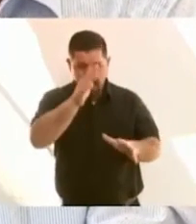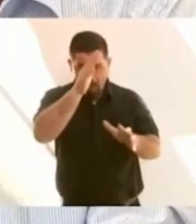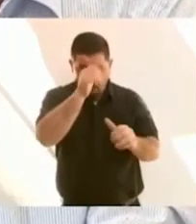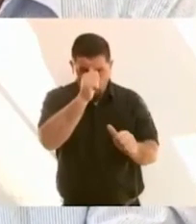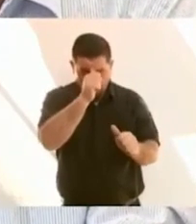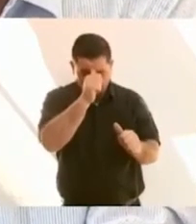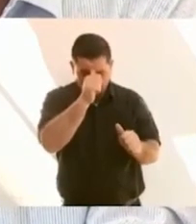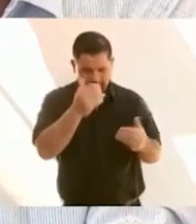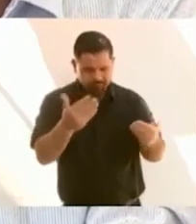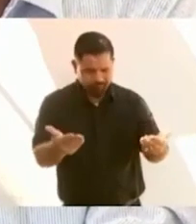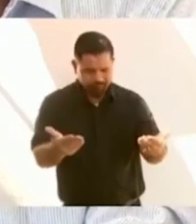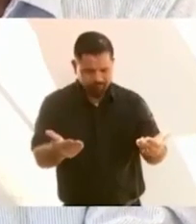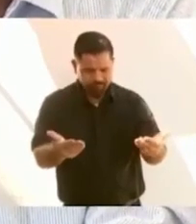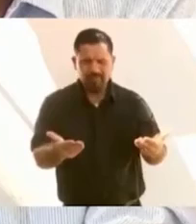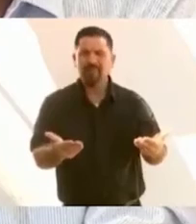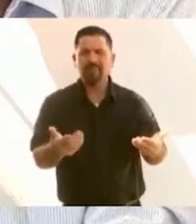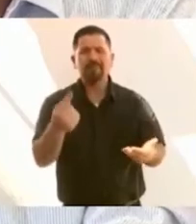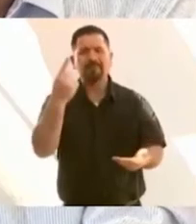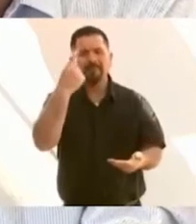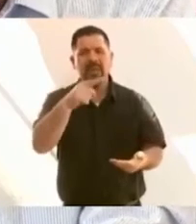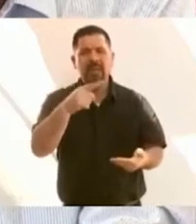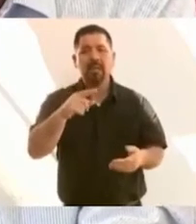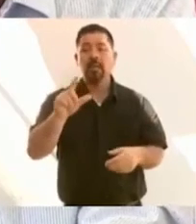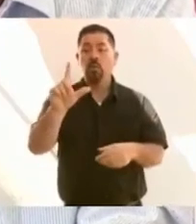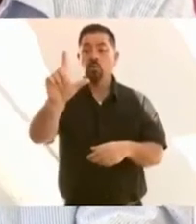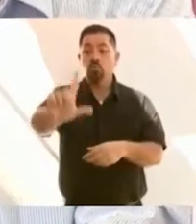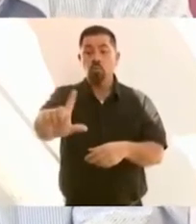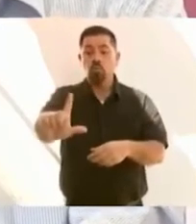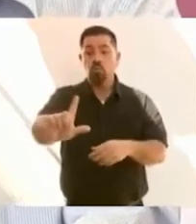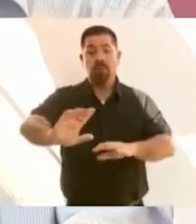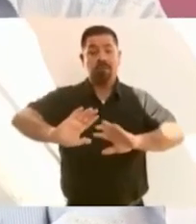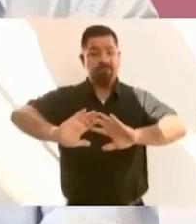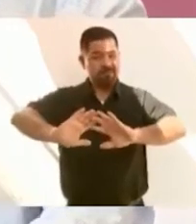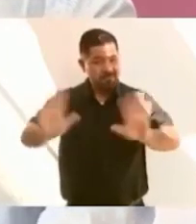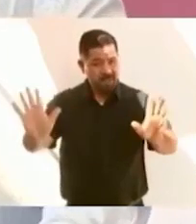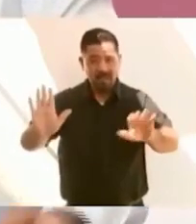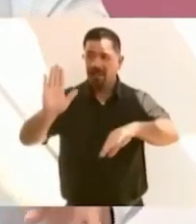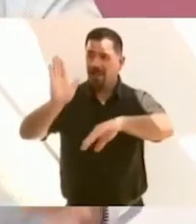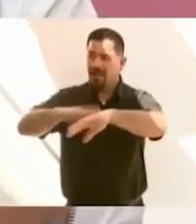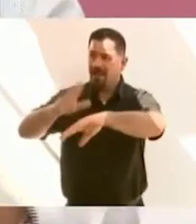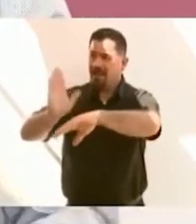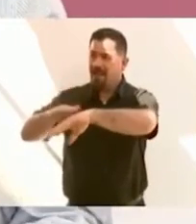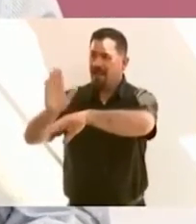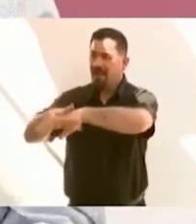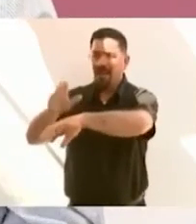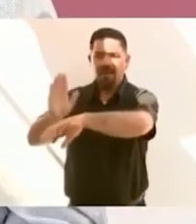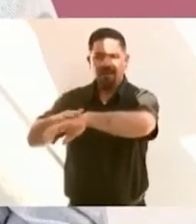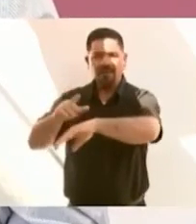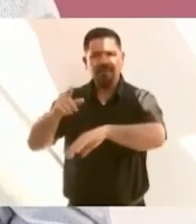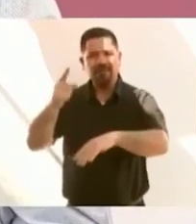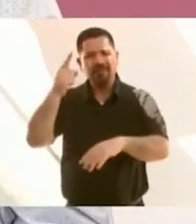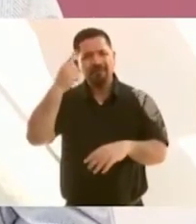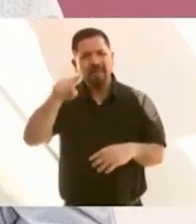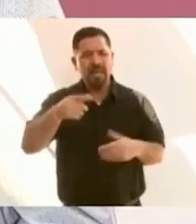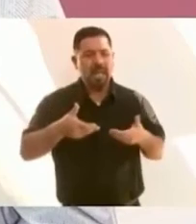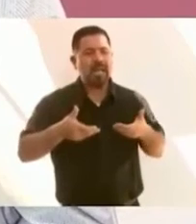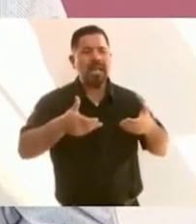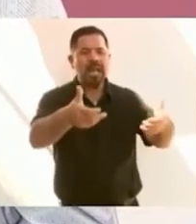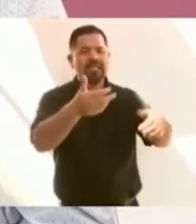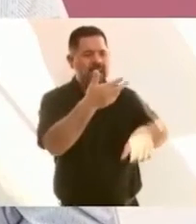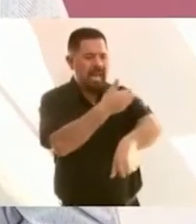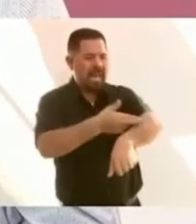licitar ya desde lunes y que se arreglen las calles